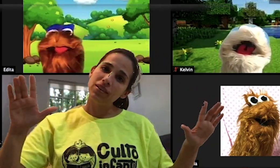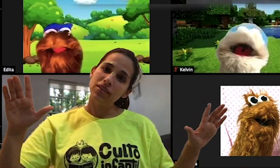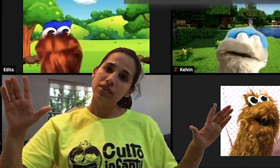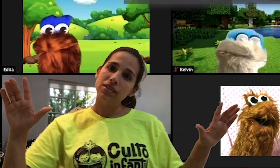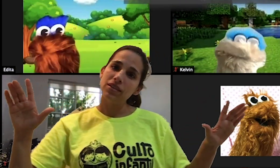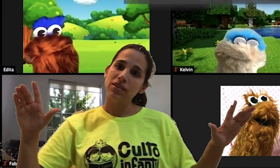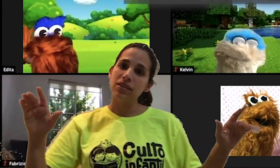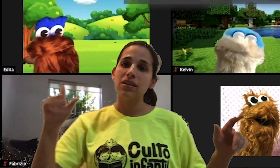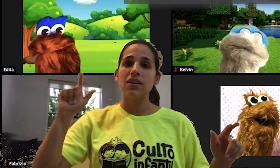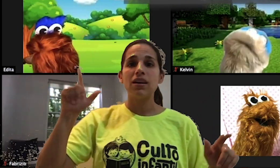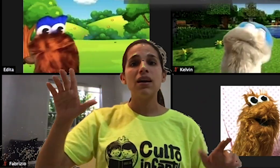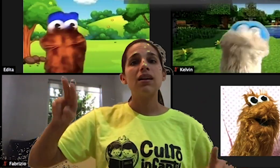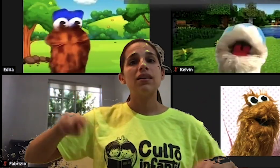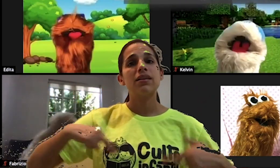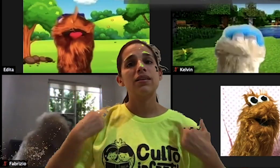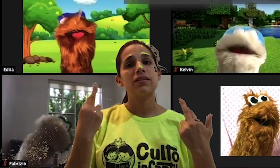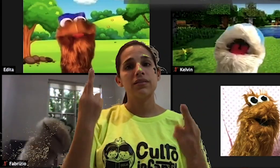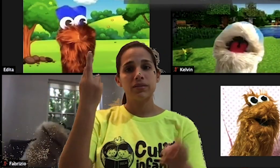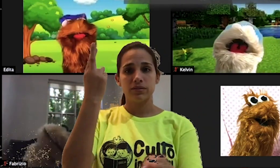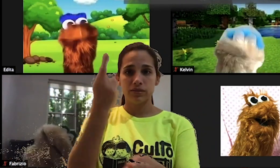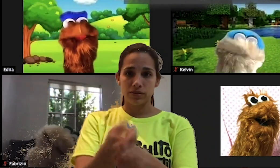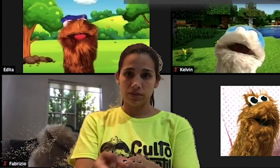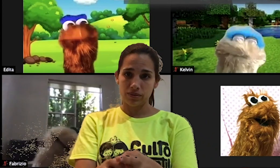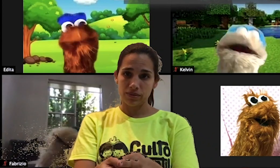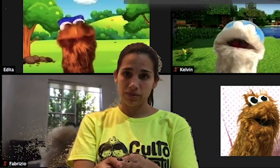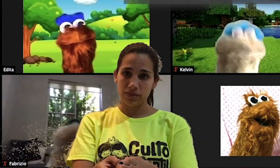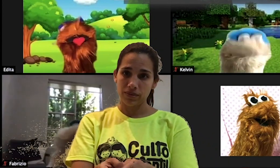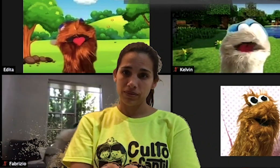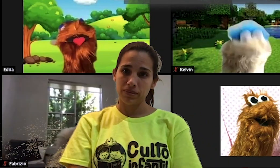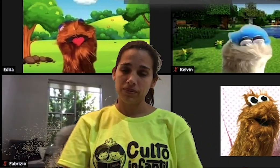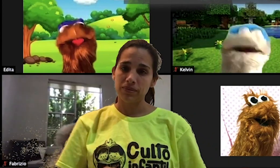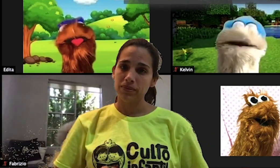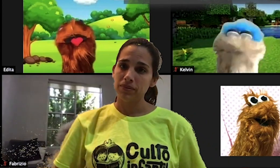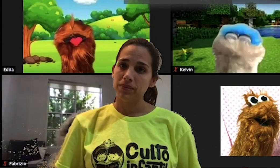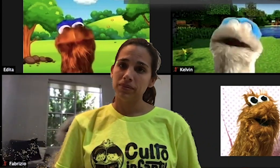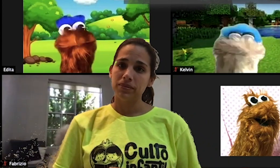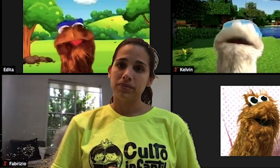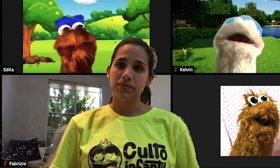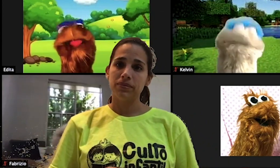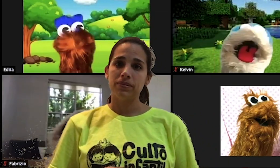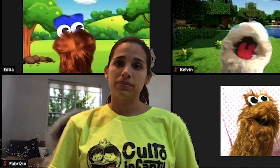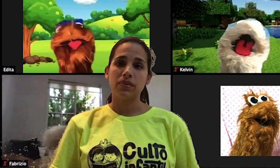gloria al Redentor,